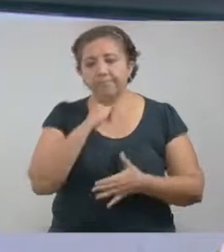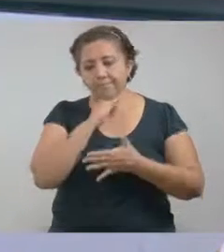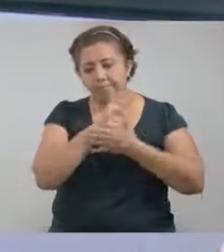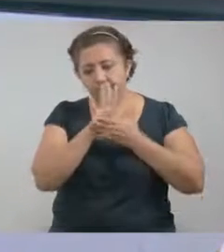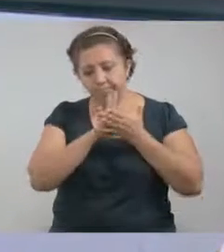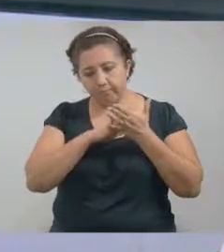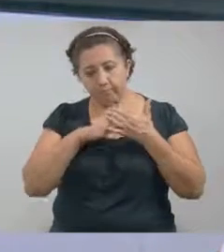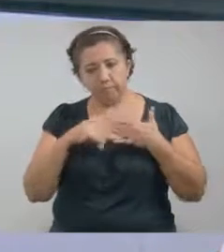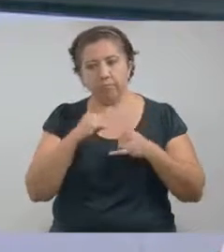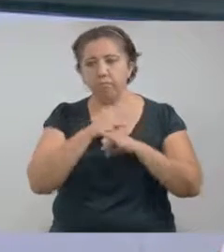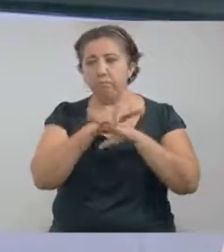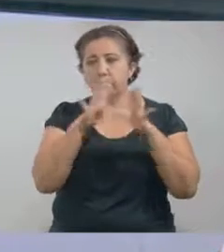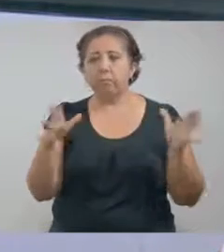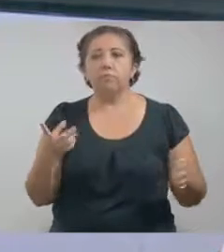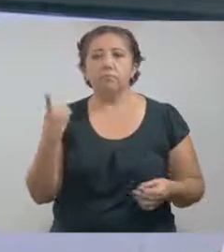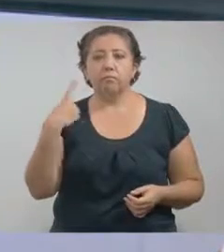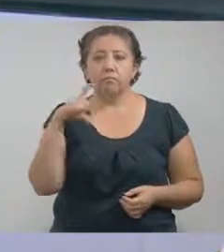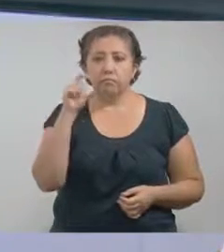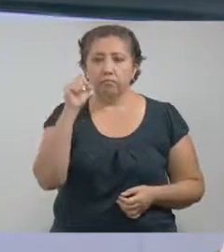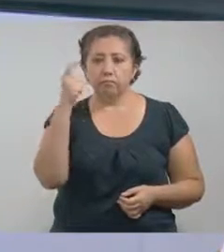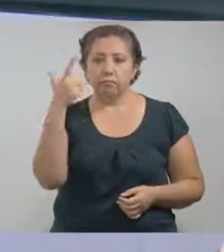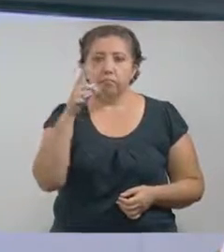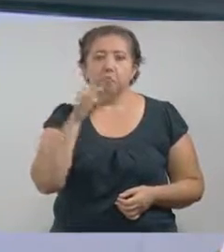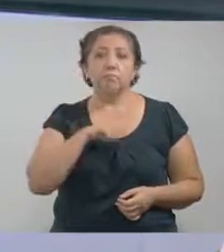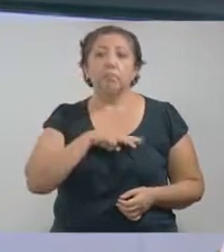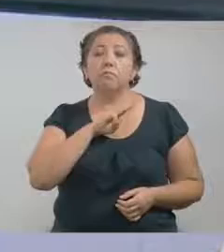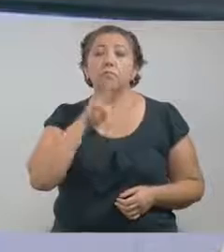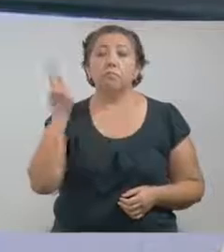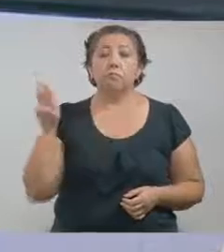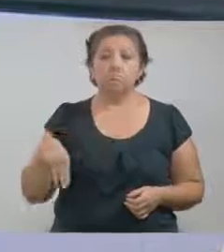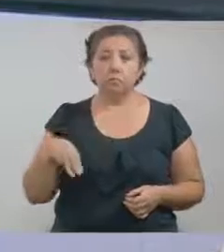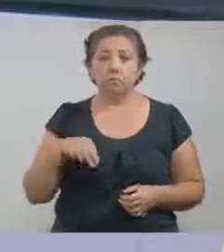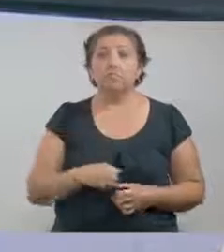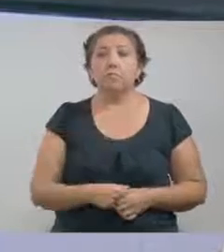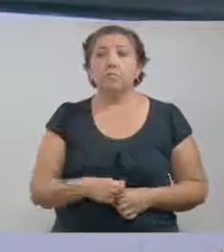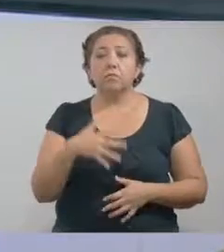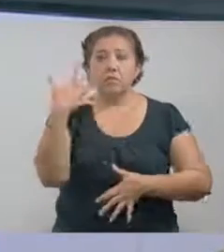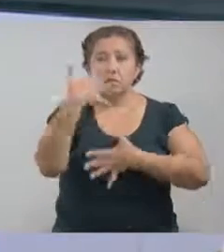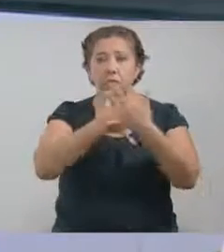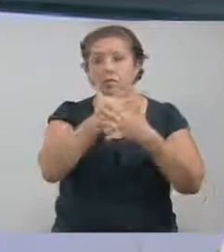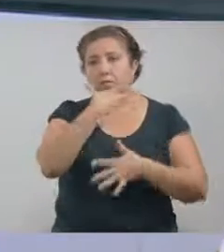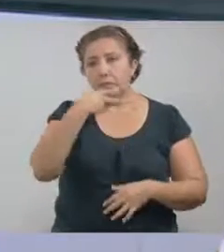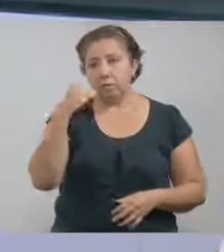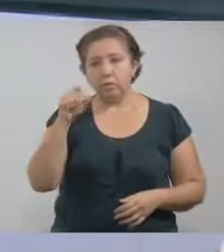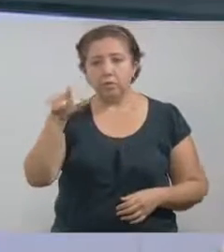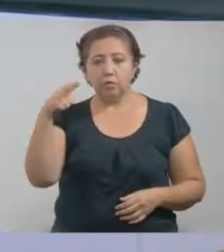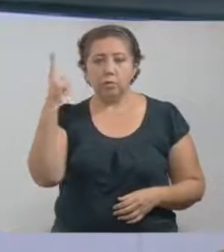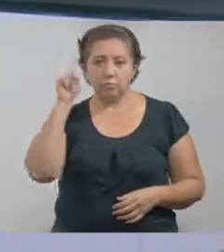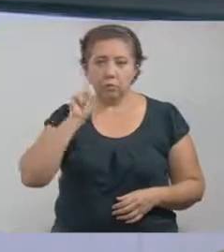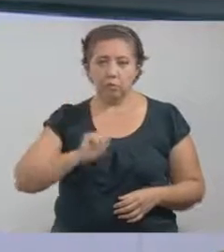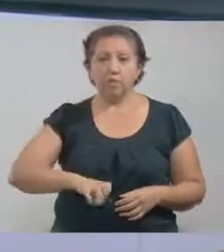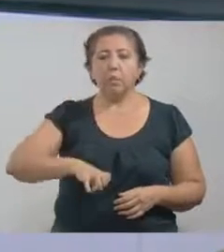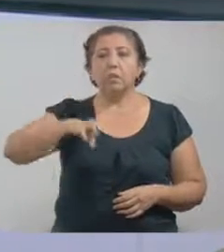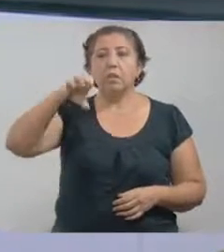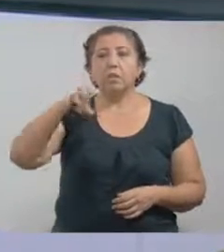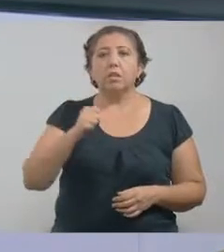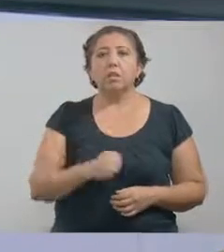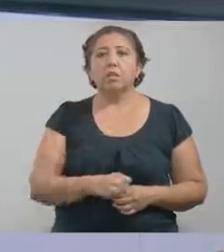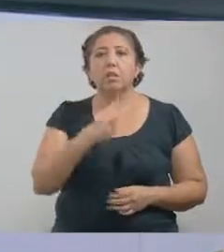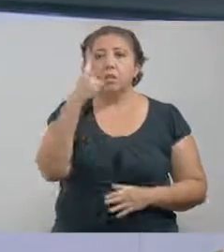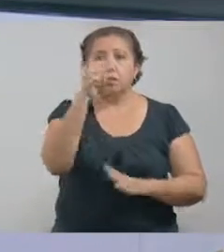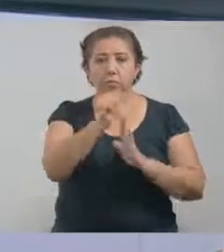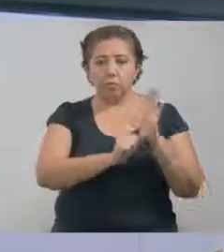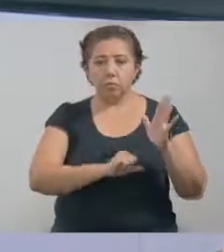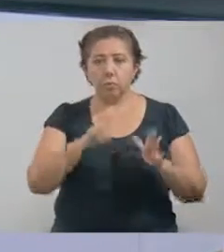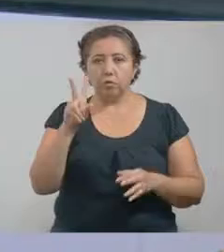Lamentablemente en este parte médico informamos de 27 fallecimientos. Se trata de 15 hombres y 12 mujeres con un rango de edad de 2